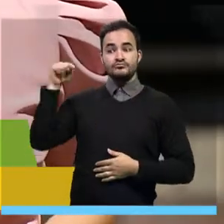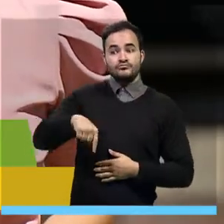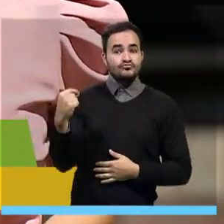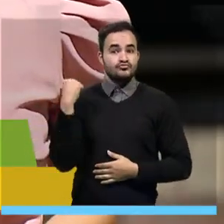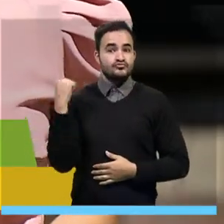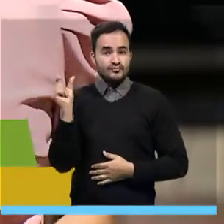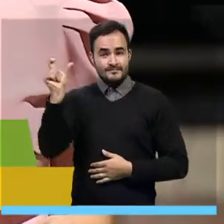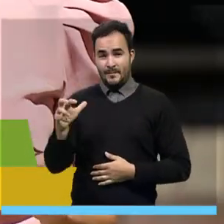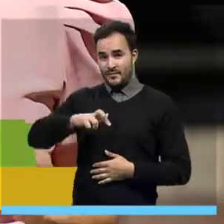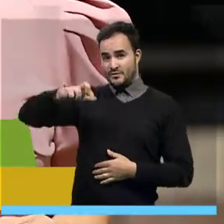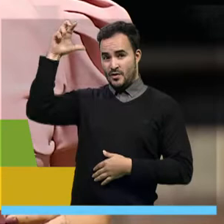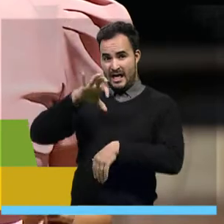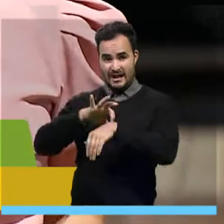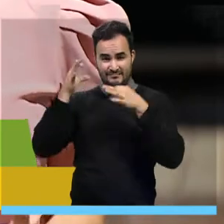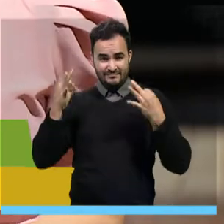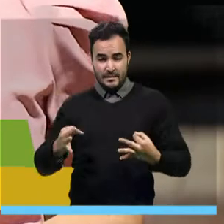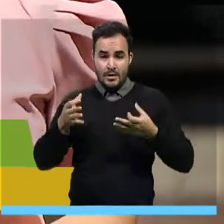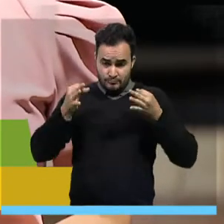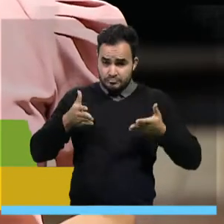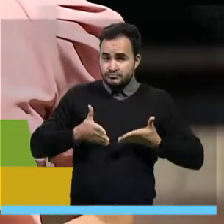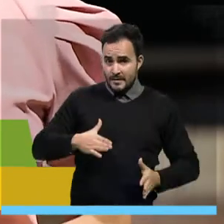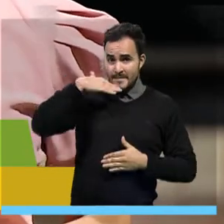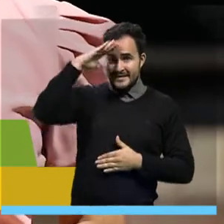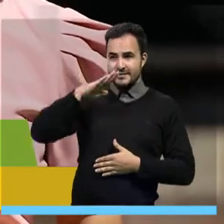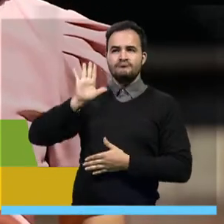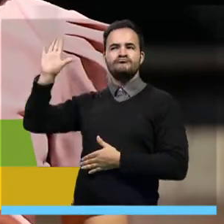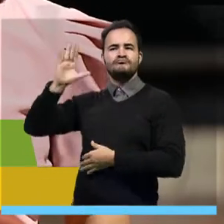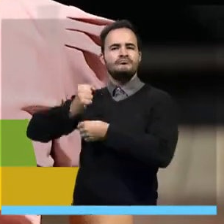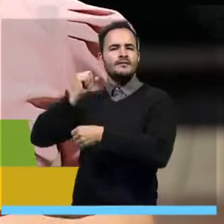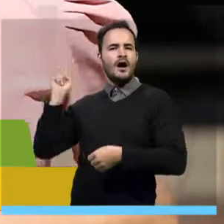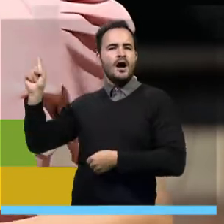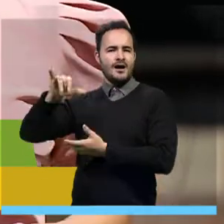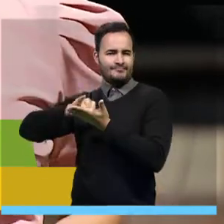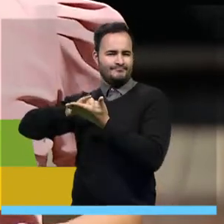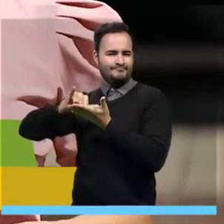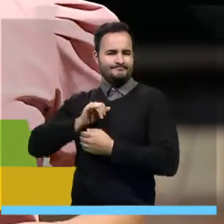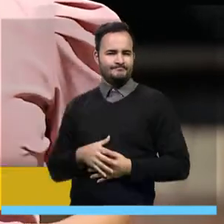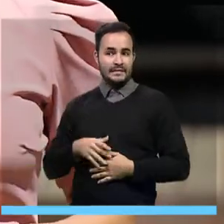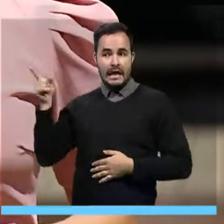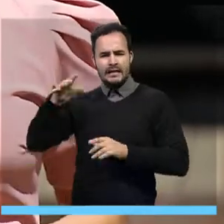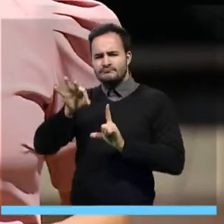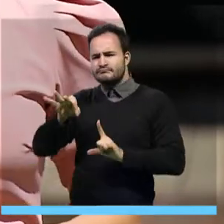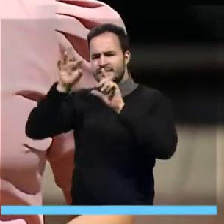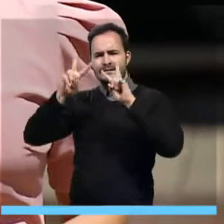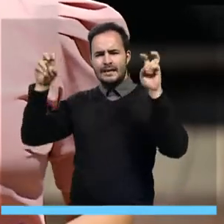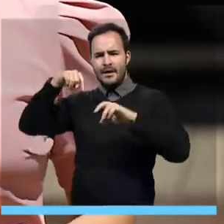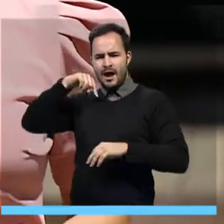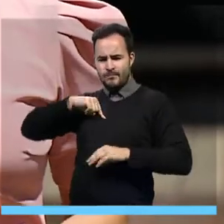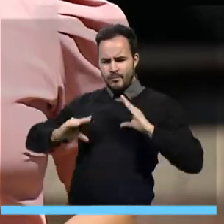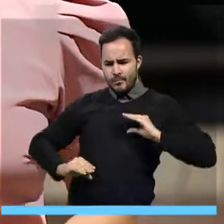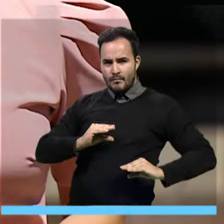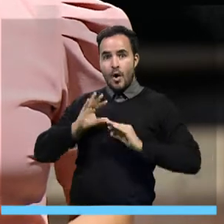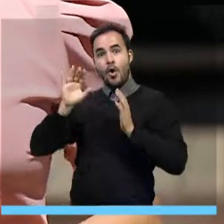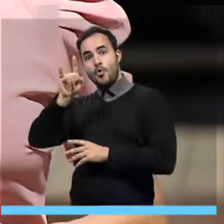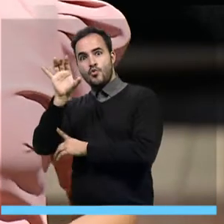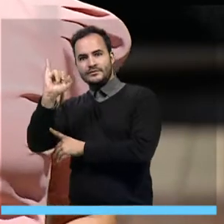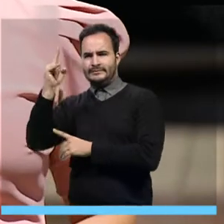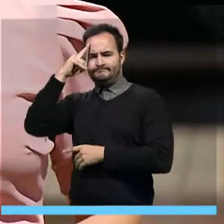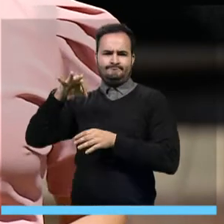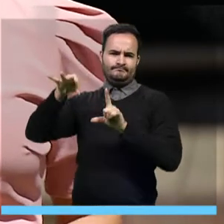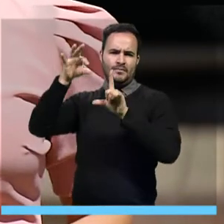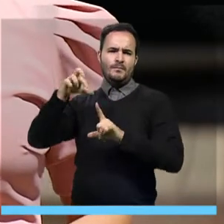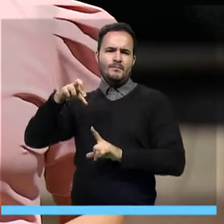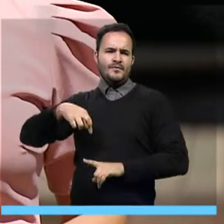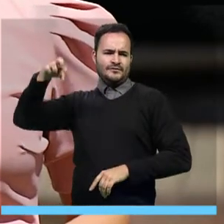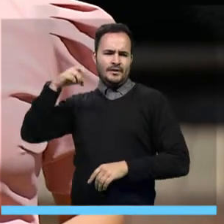médicos intensivistas que vivió el pico de la pandemia en Nueva York. Es antioqueño y capacita a equipos de salud en atención